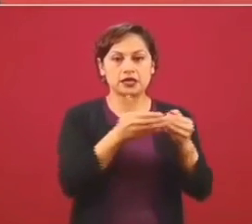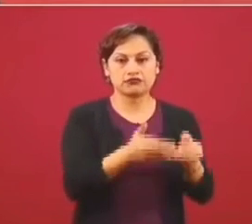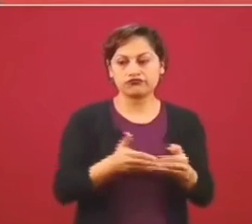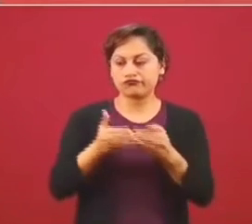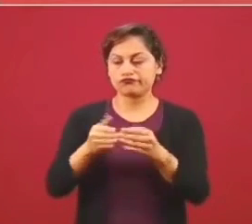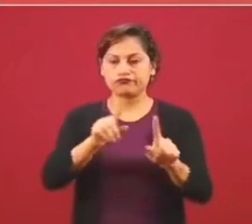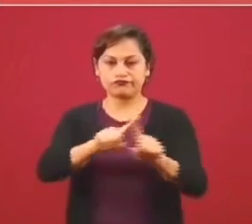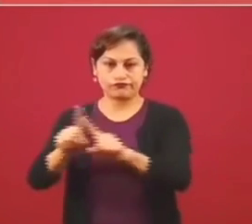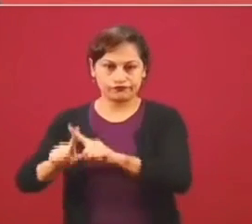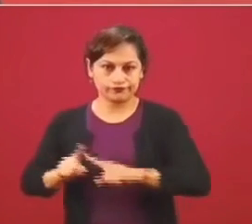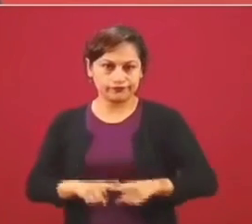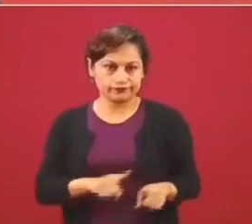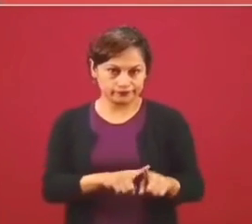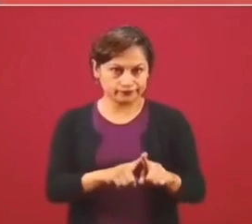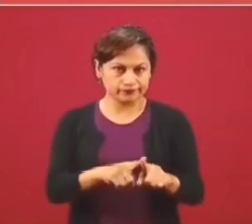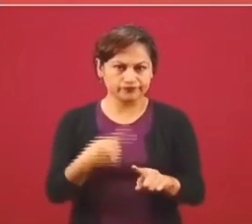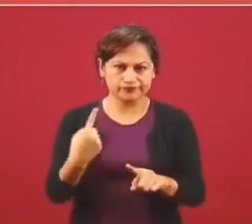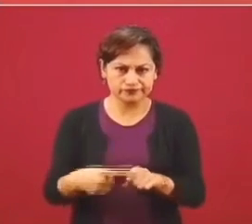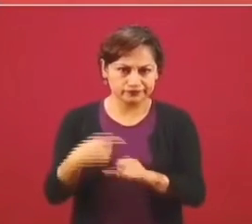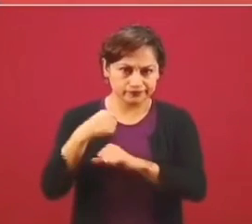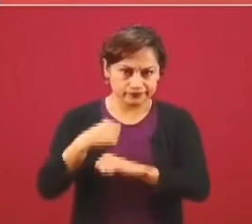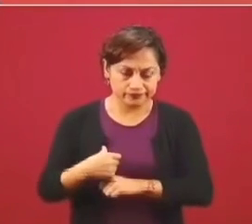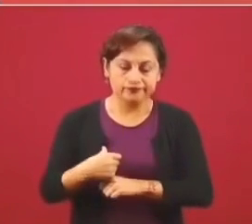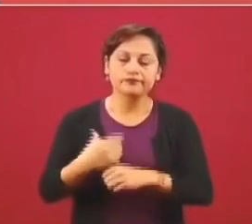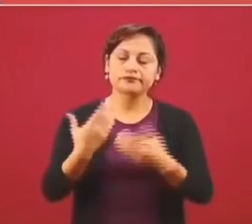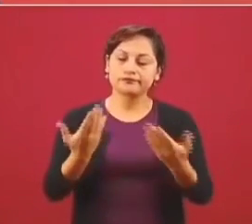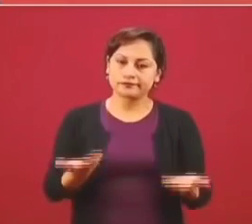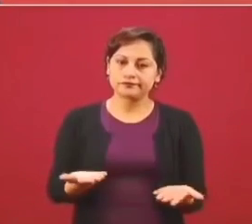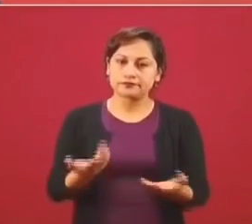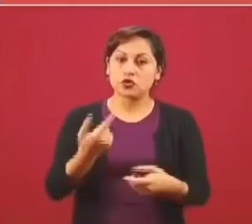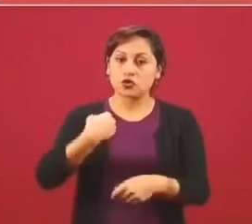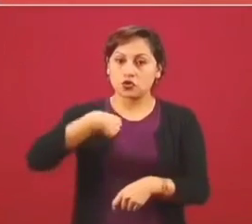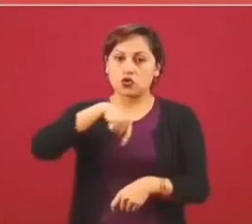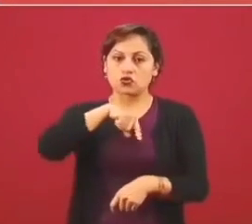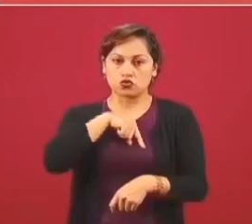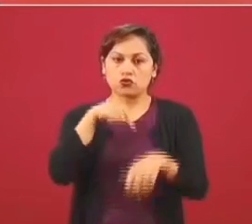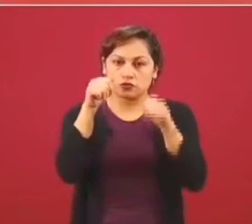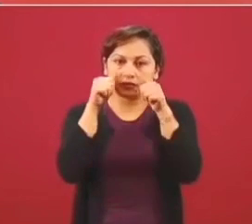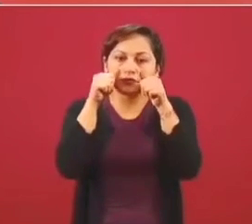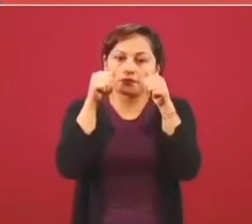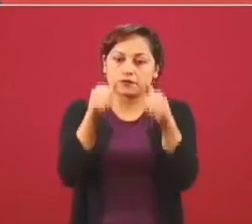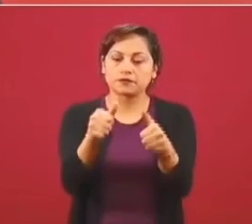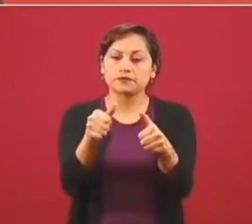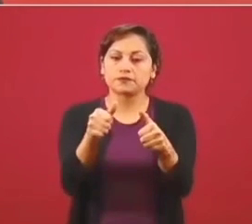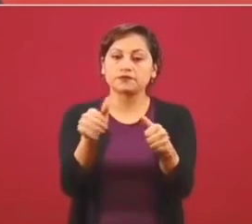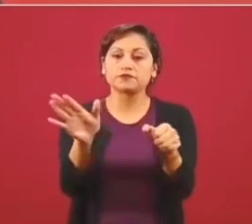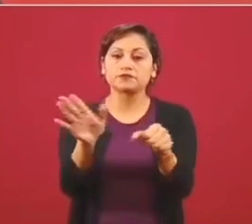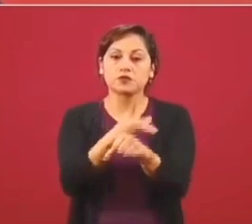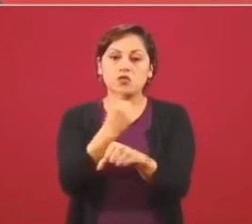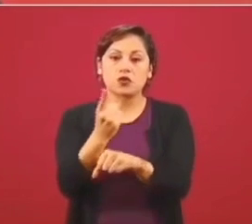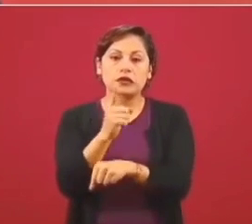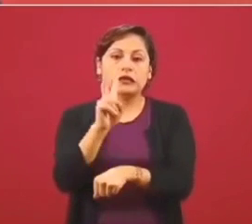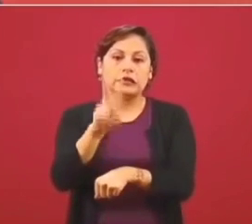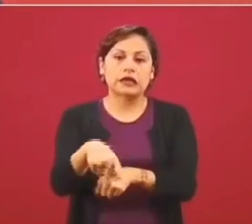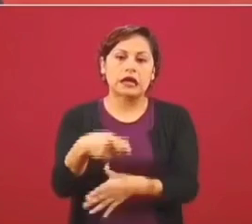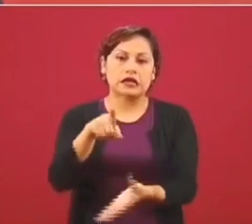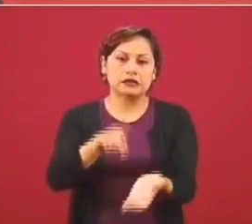trabajando porque vamos a limpiar de corrupción